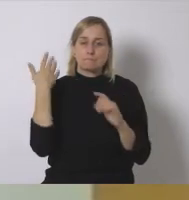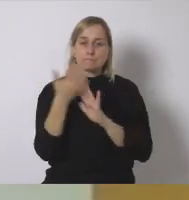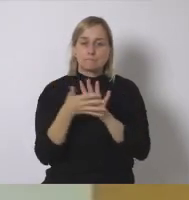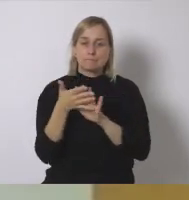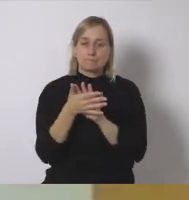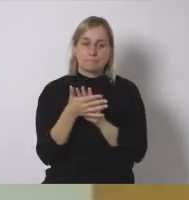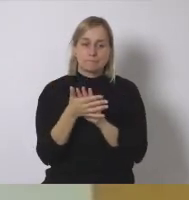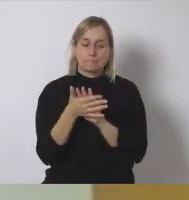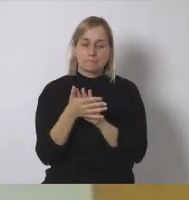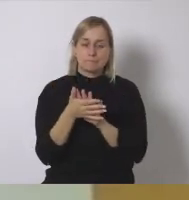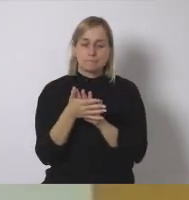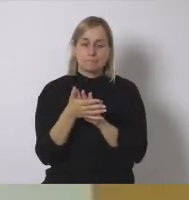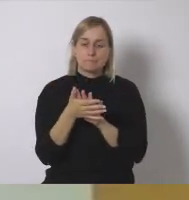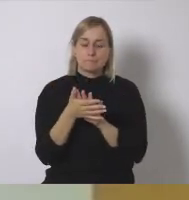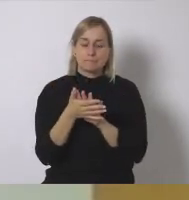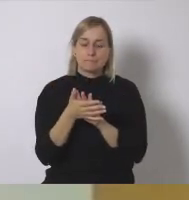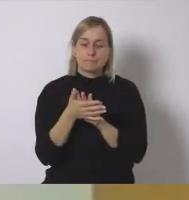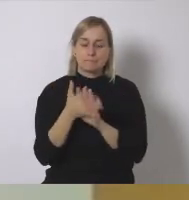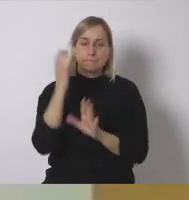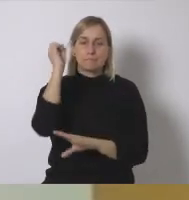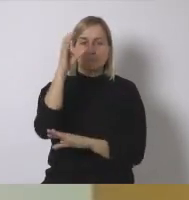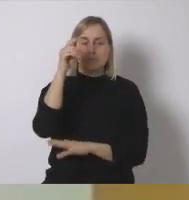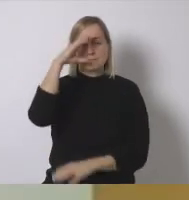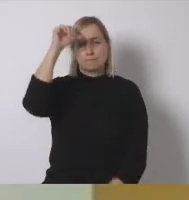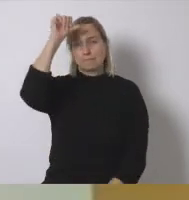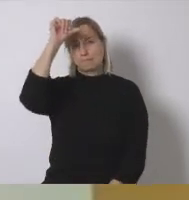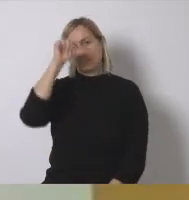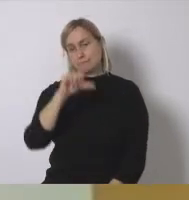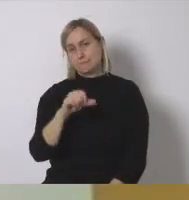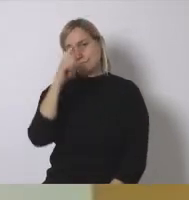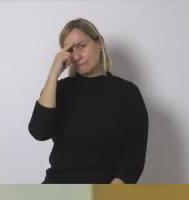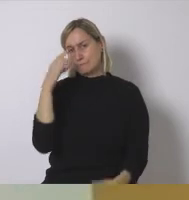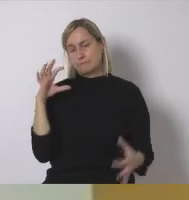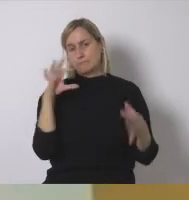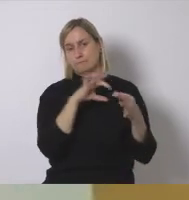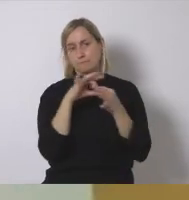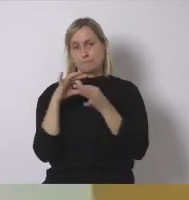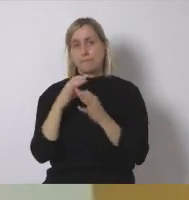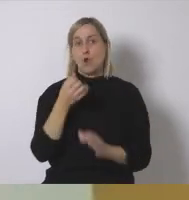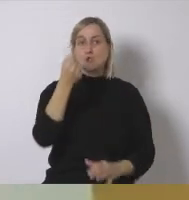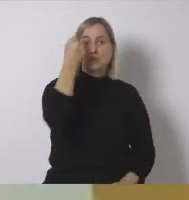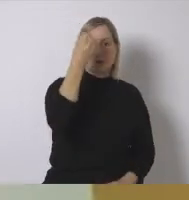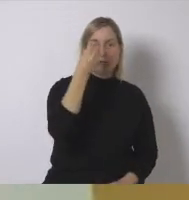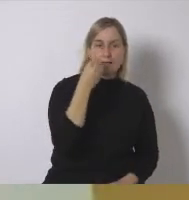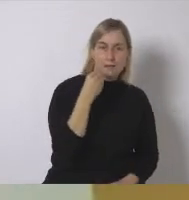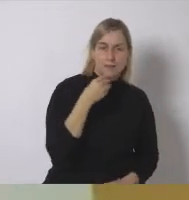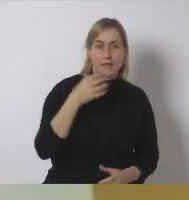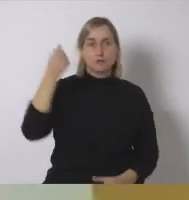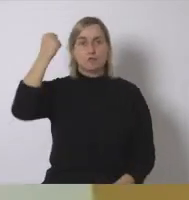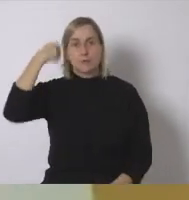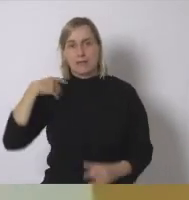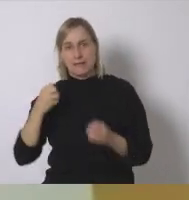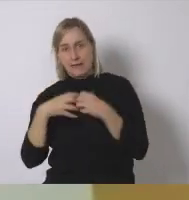durante tu ponencia me venían a la mente muchos paralelismos desde la soberanía alimentaria y la energética